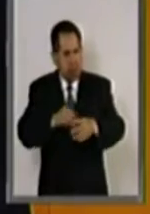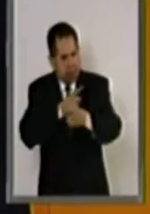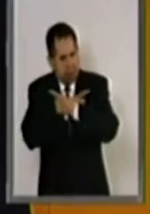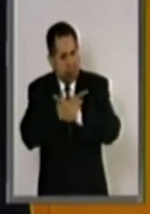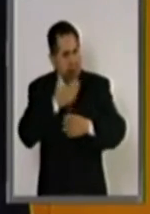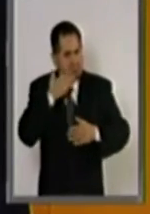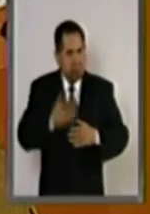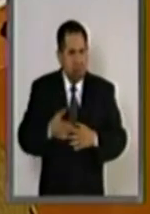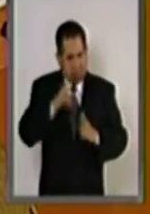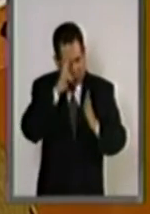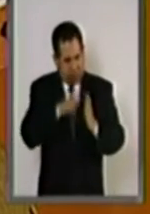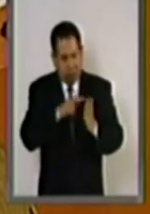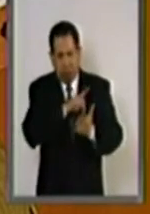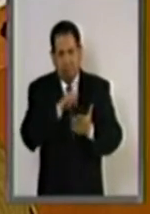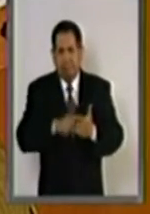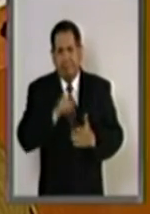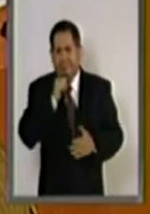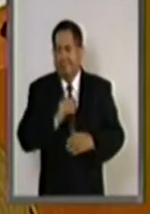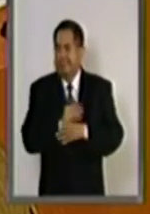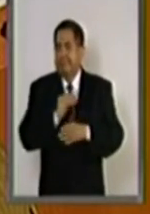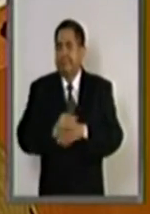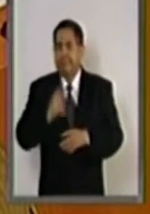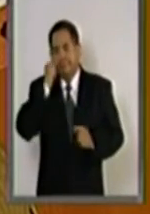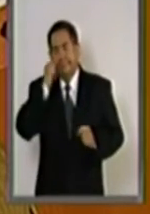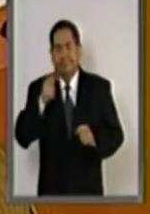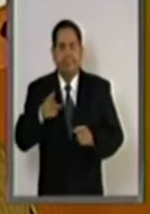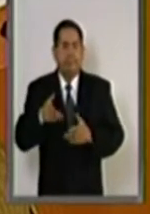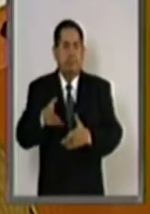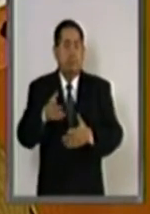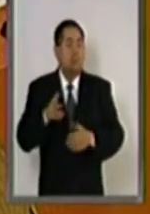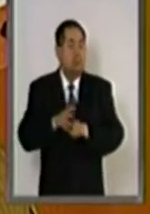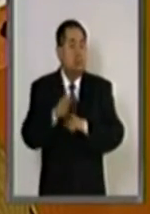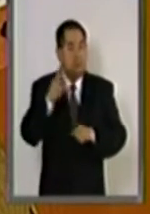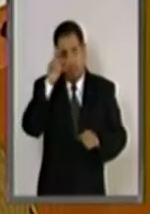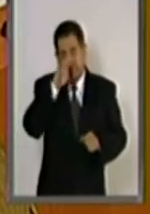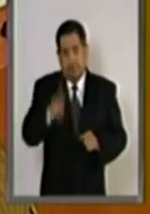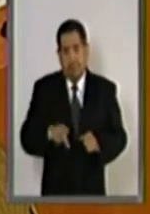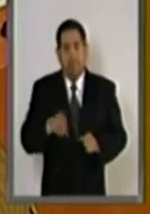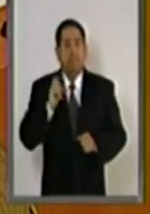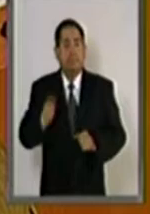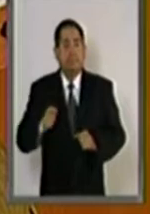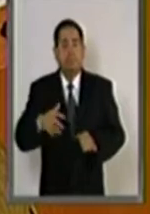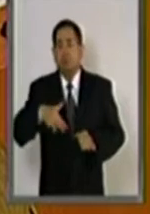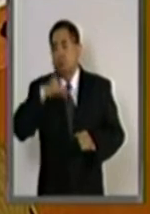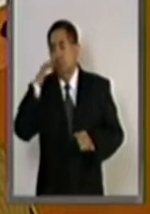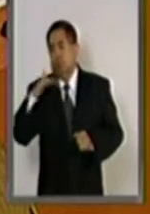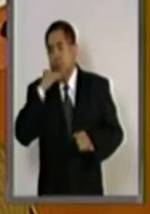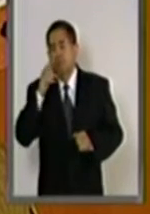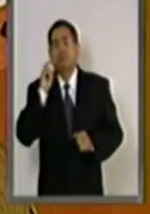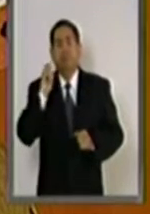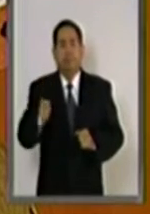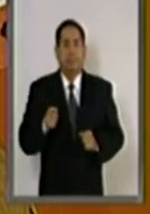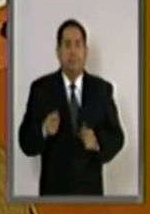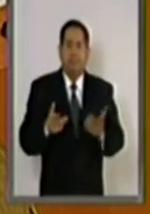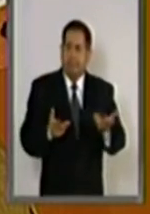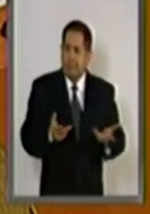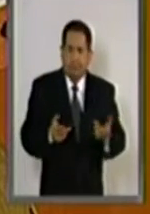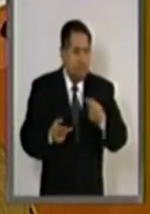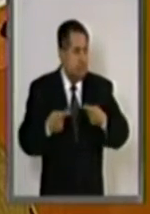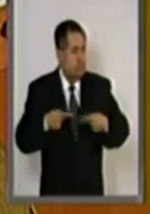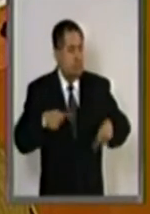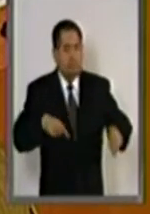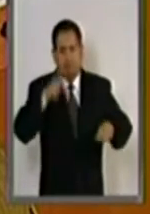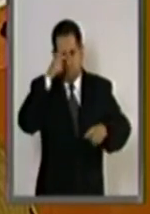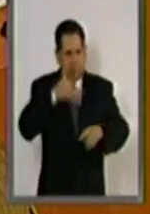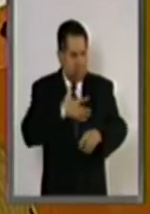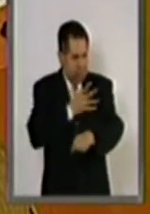jurídico que nos rige, pero peor aún, constituye la imposibilidad de que los mexicanos